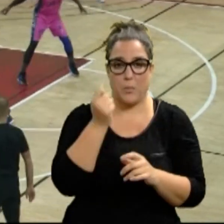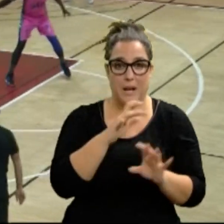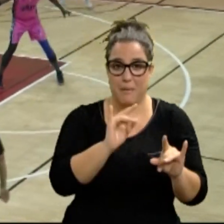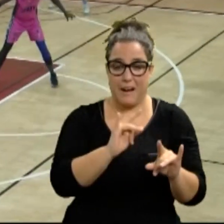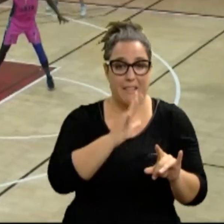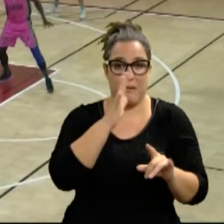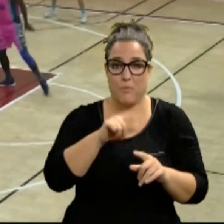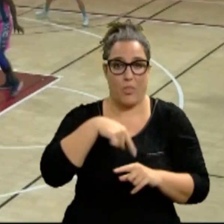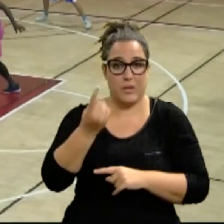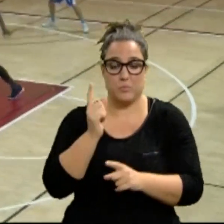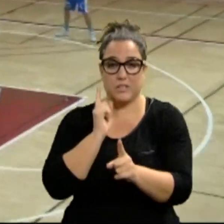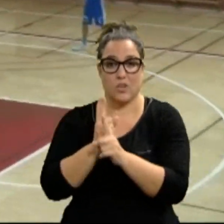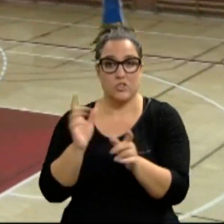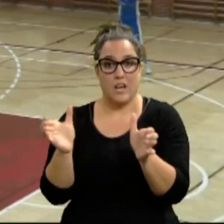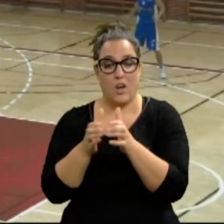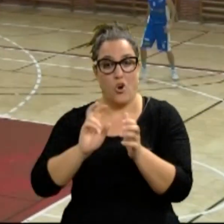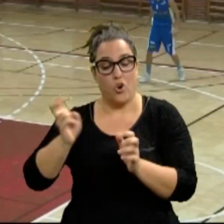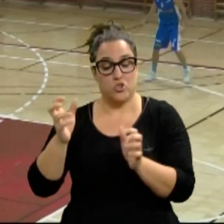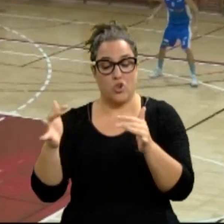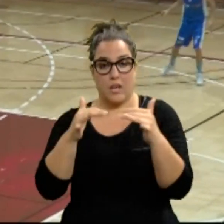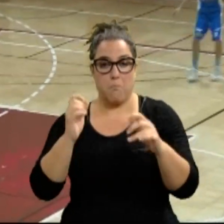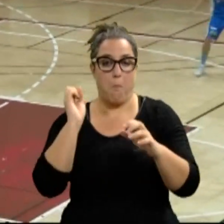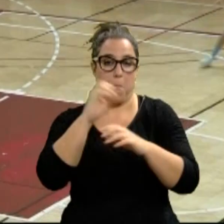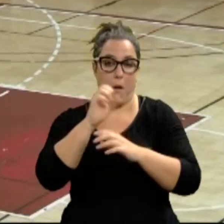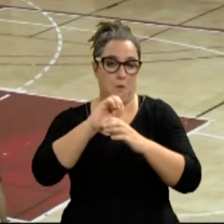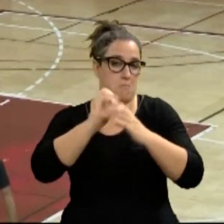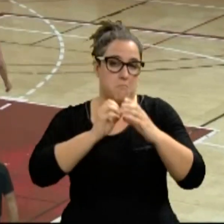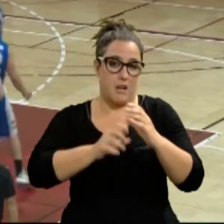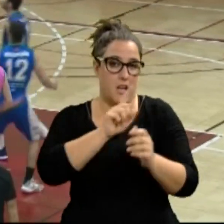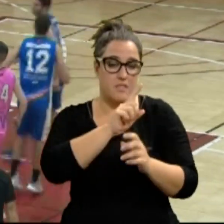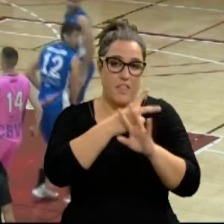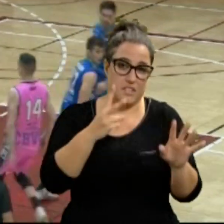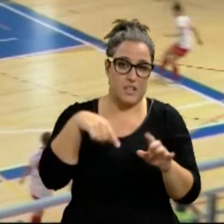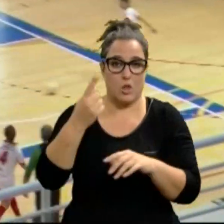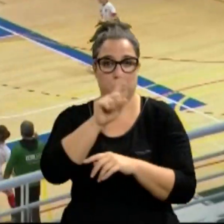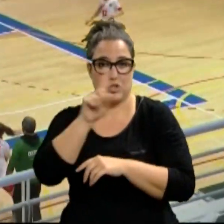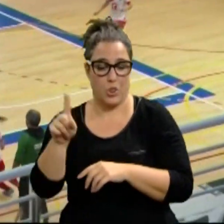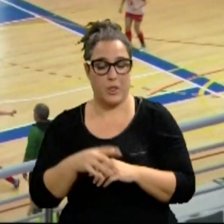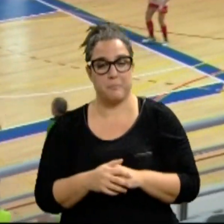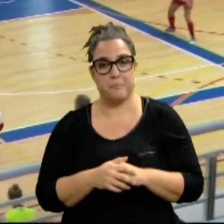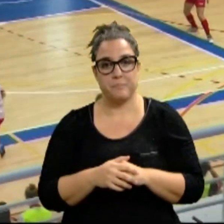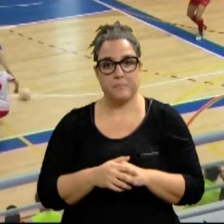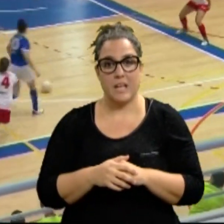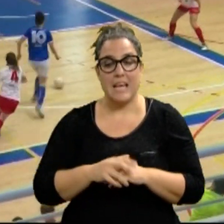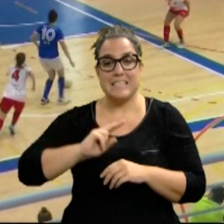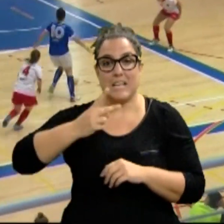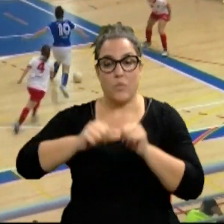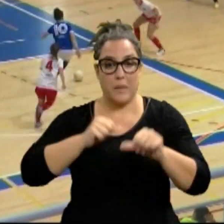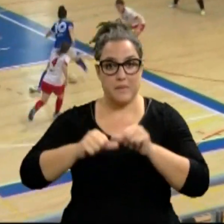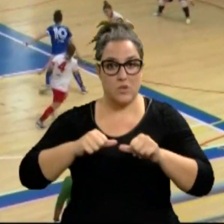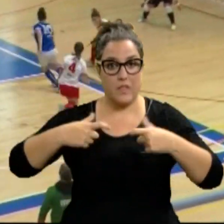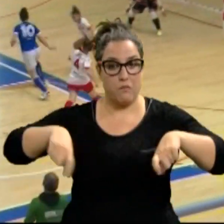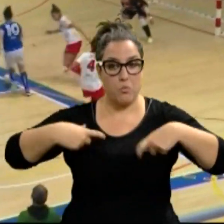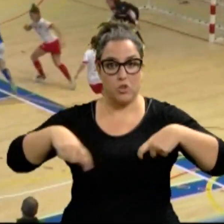10 de Konan. Fueron contrarrestados por los 17 de Savitsky y los 11 de Zabaleta y Erizti Muñoz. En segunda división de fútbol sala, contundente